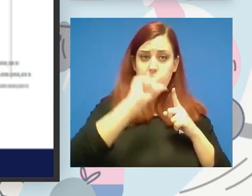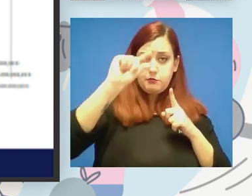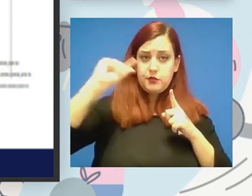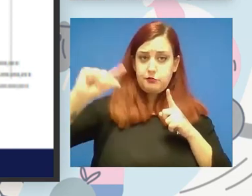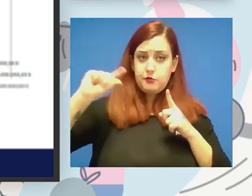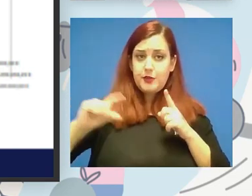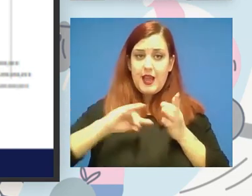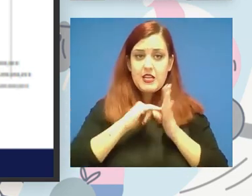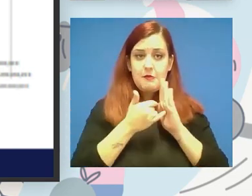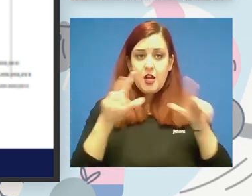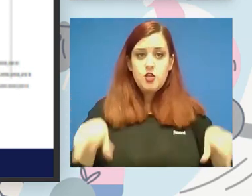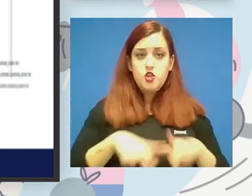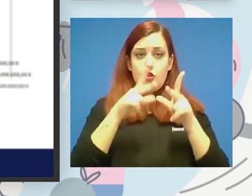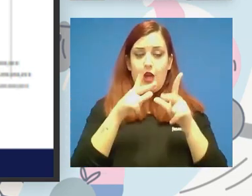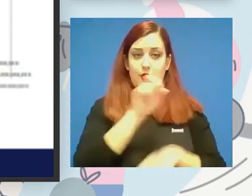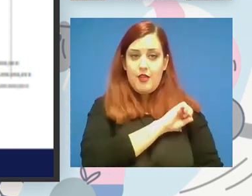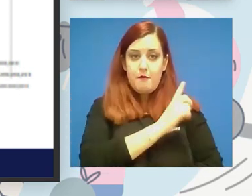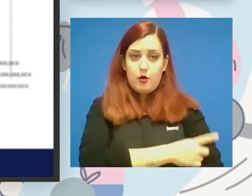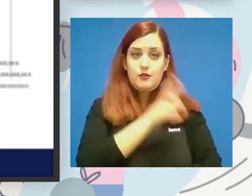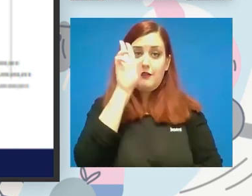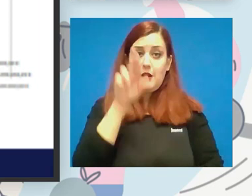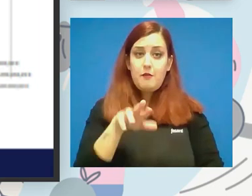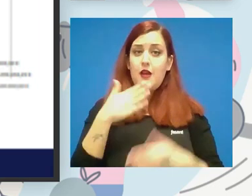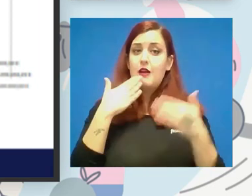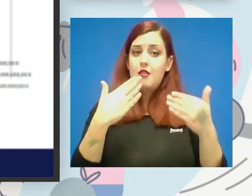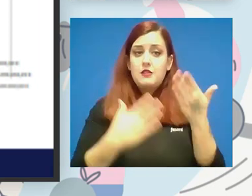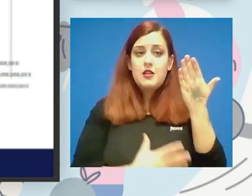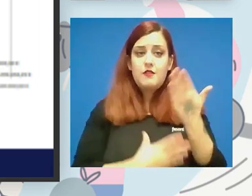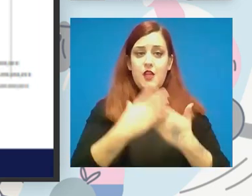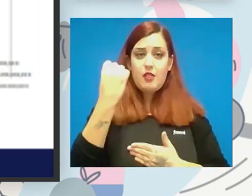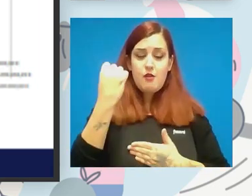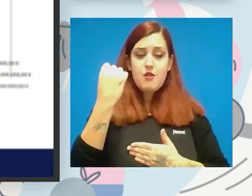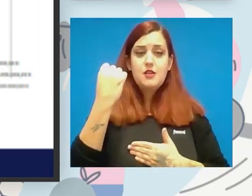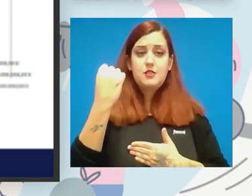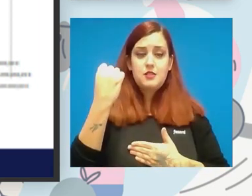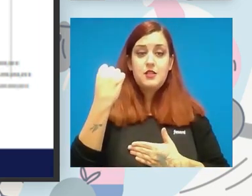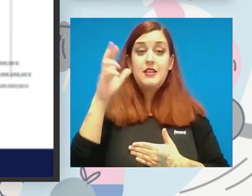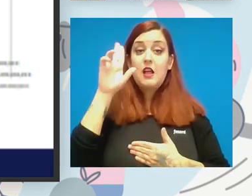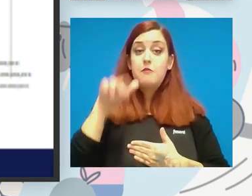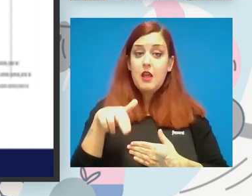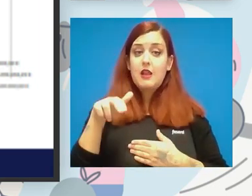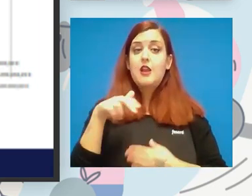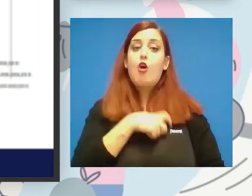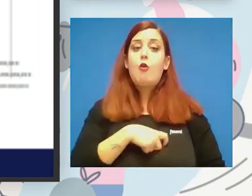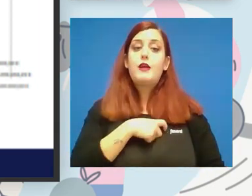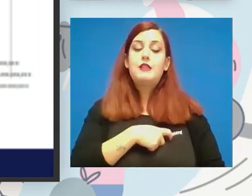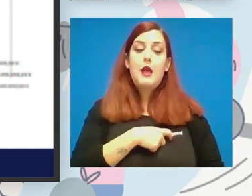del deporte y de la mano también con las federaciones y con y con el comité paralímpico